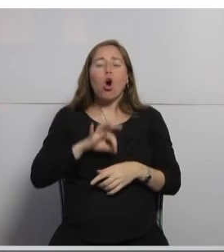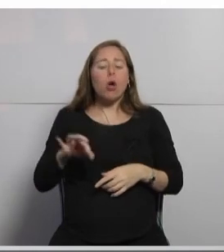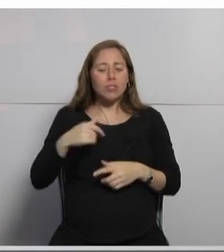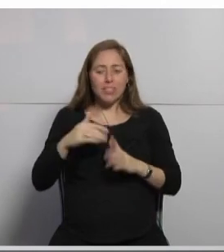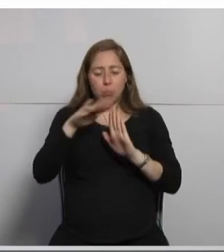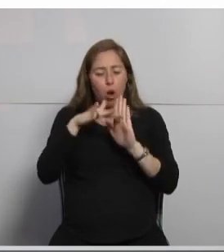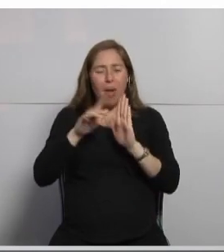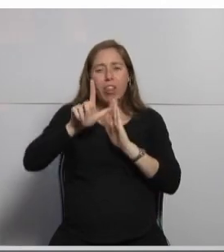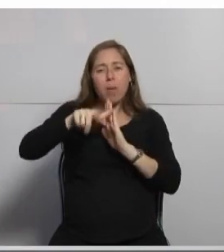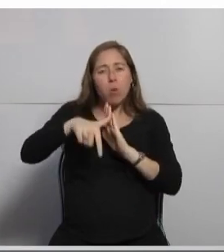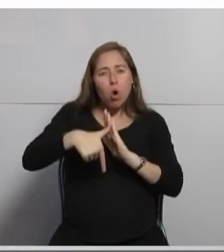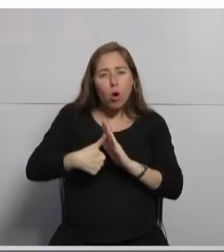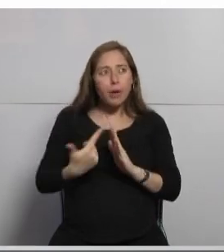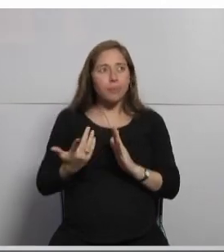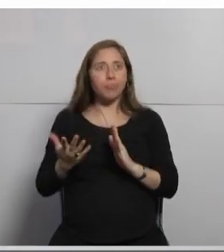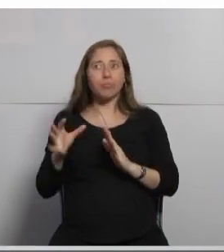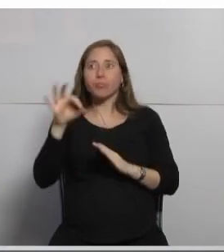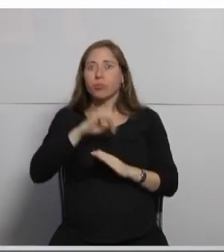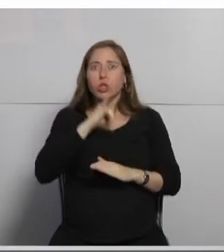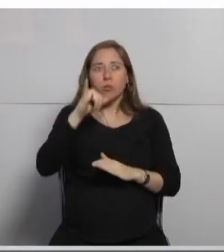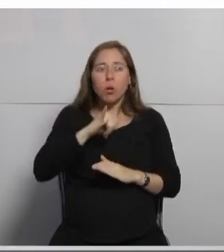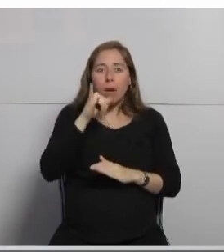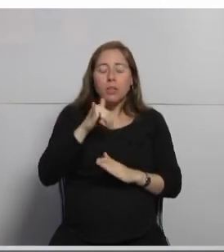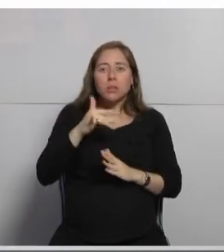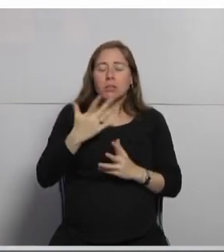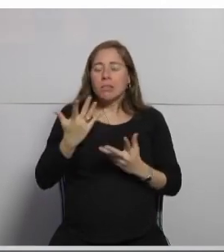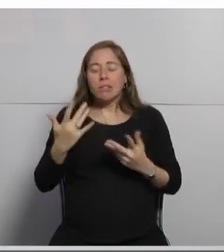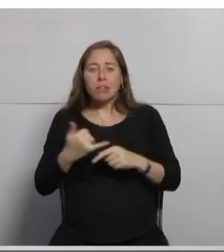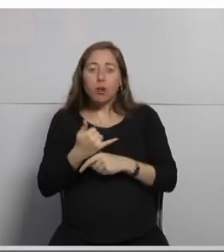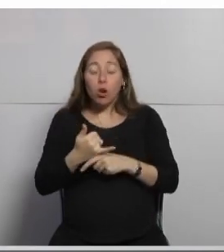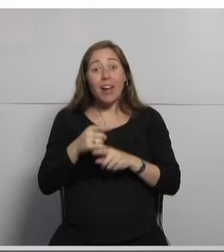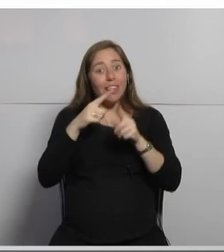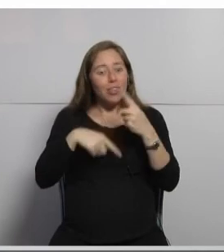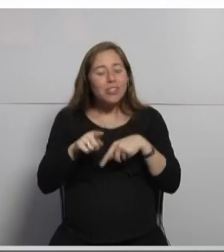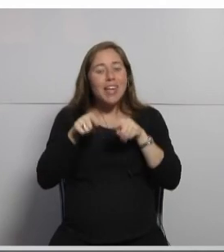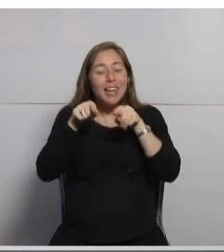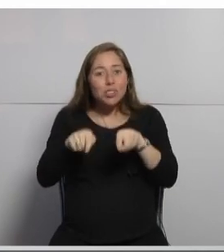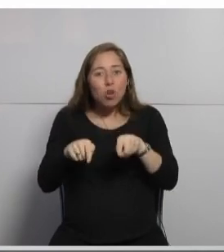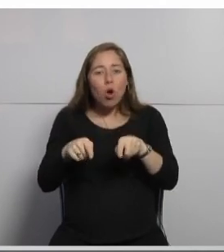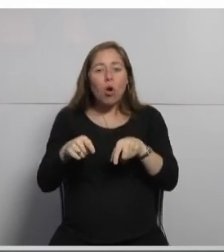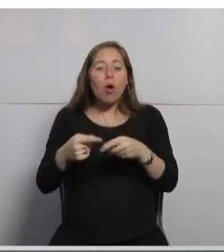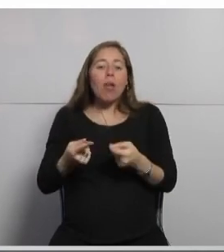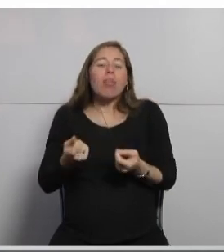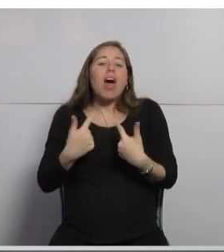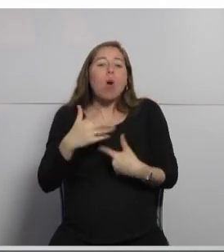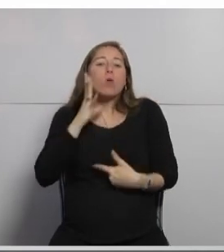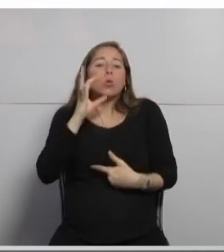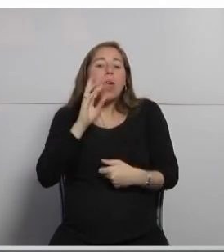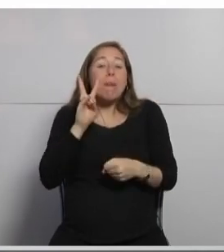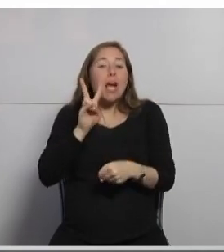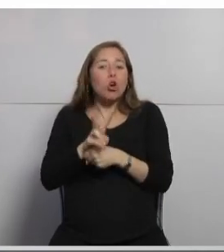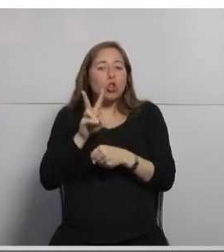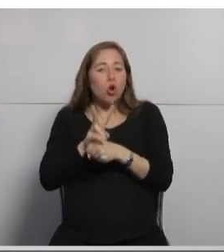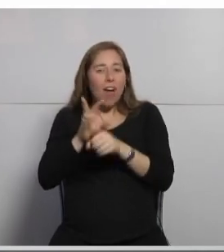de datos la base de datos en responder y bueno todo eso nos llega a dar un control mucho mejor de lo que realmente estamos